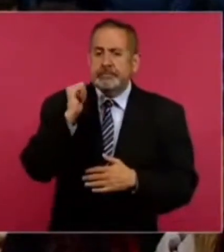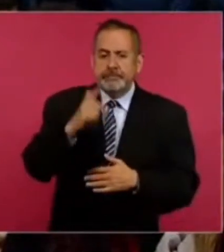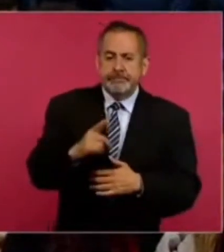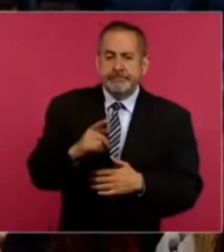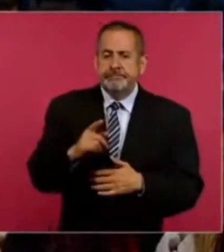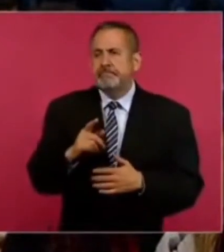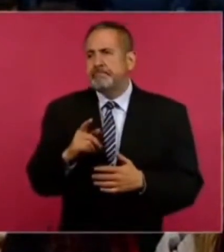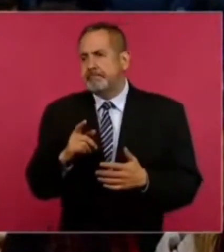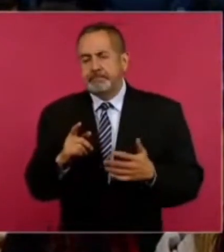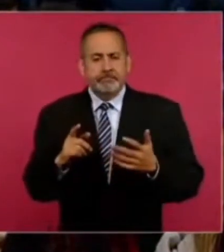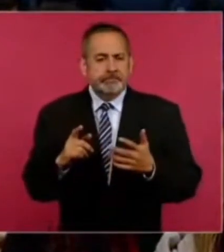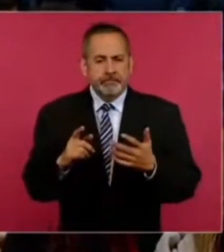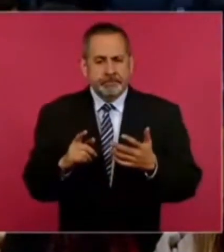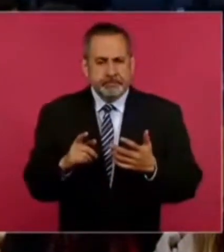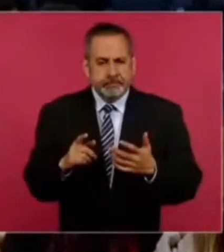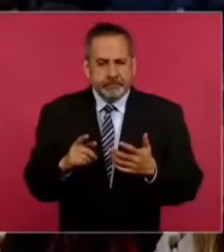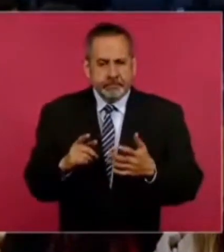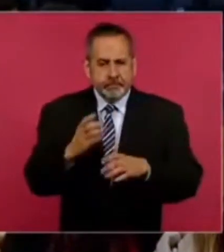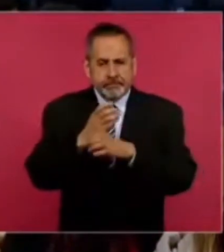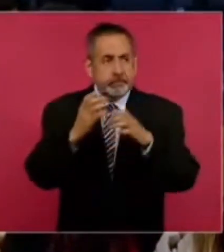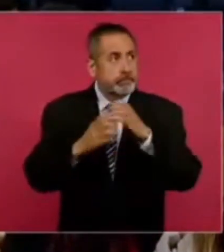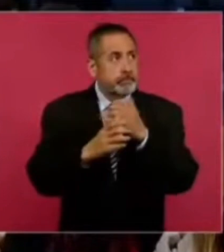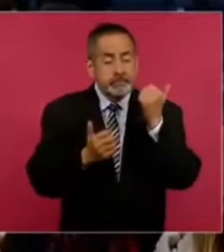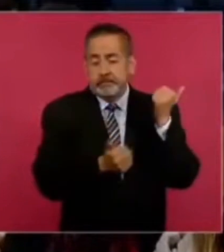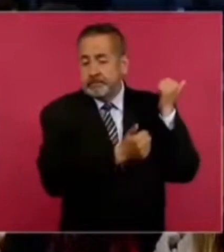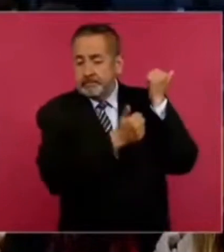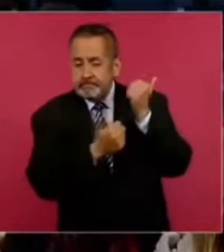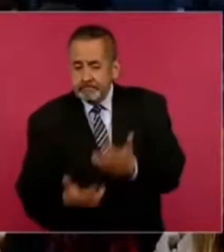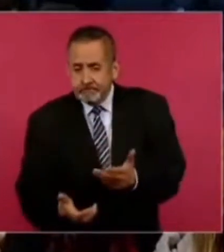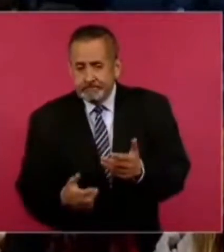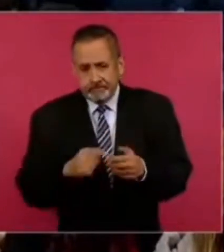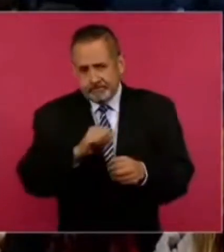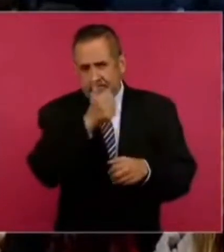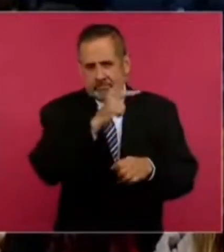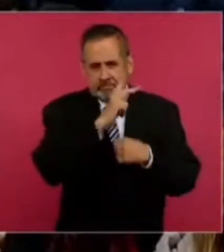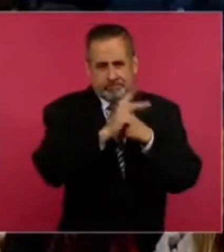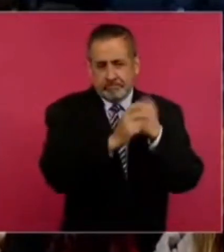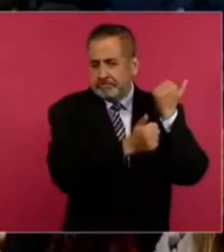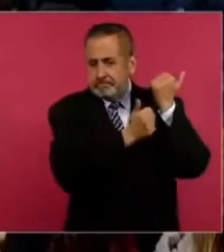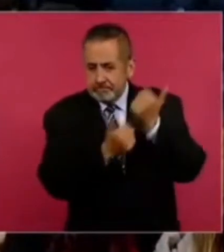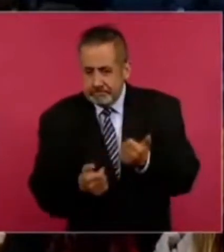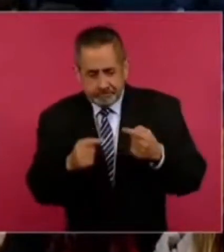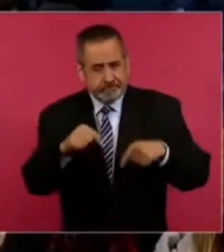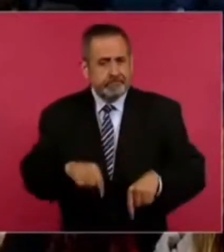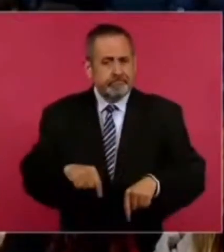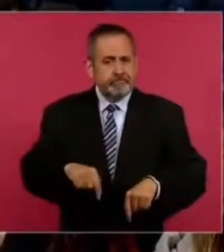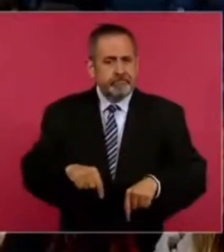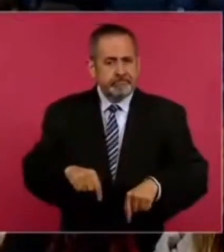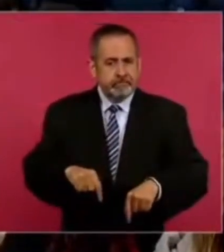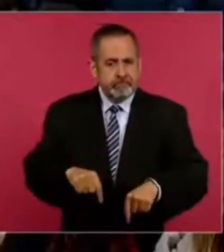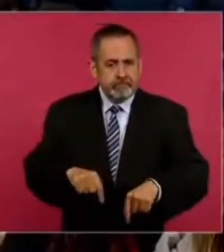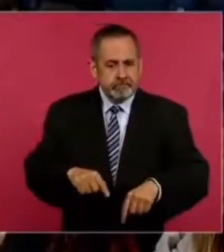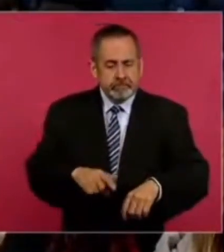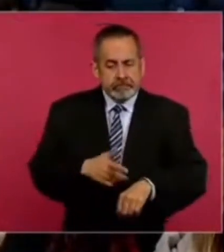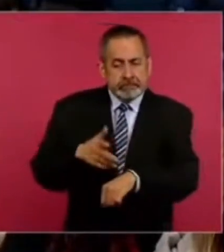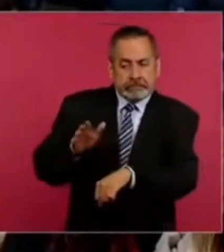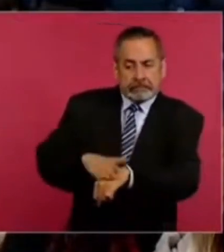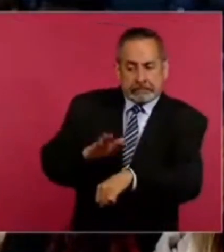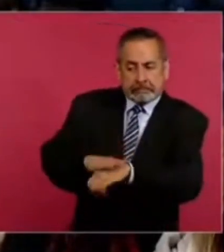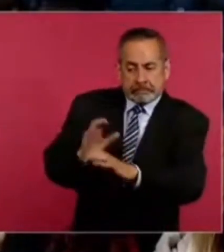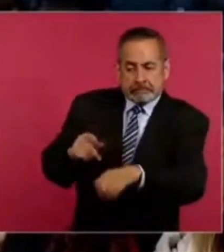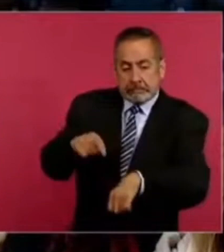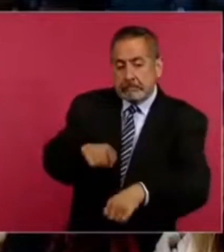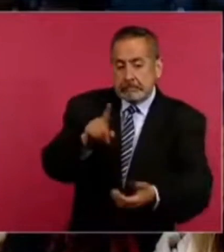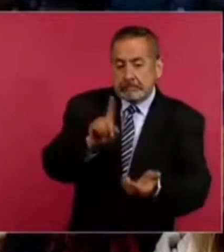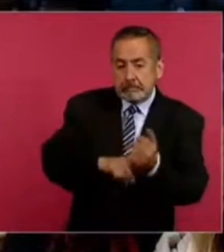los productos que llegan, de los cargamentos, son alertados, es muy